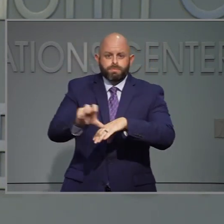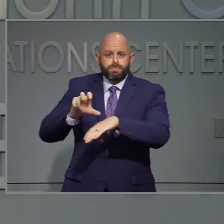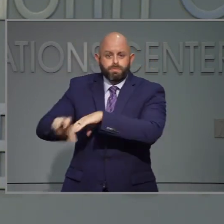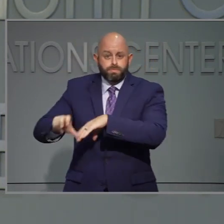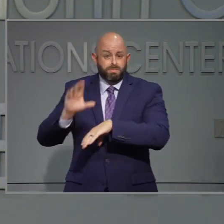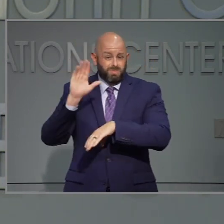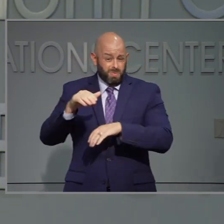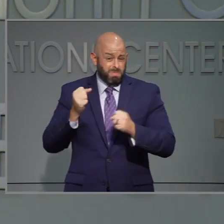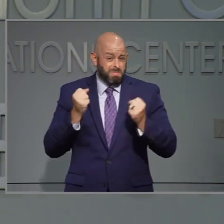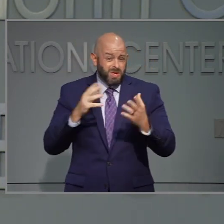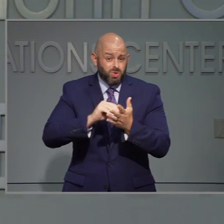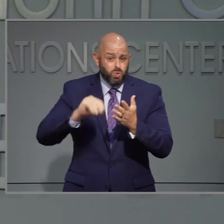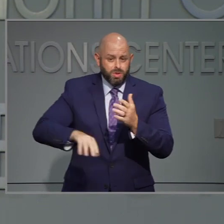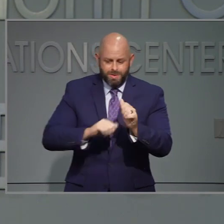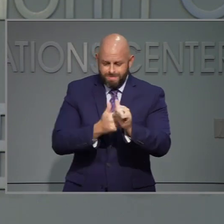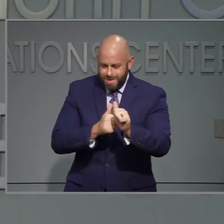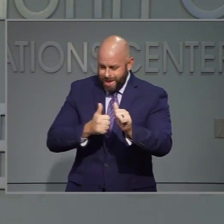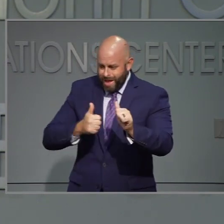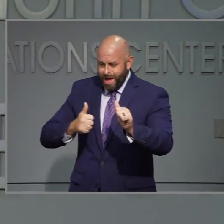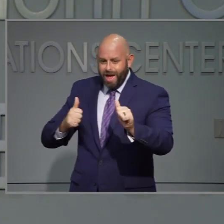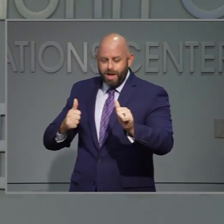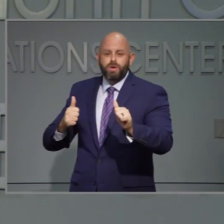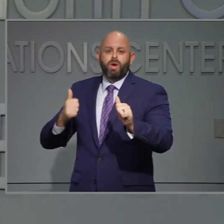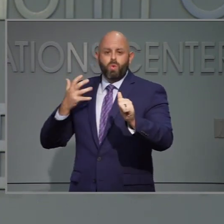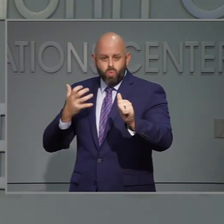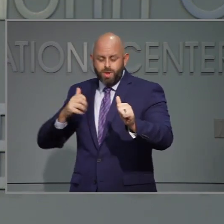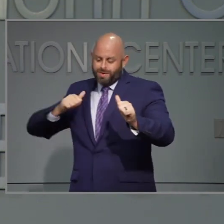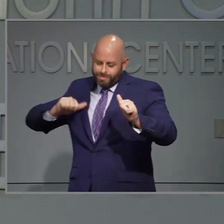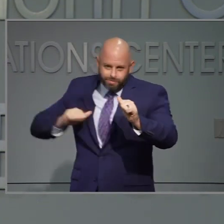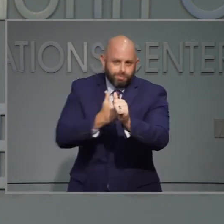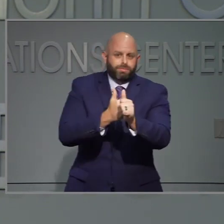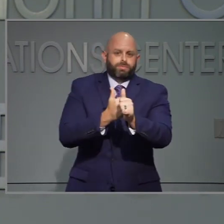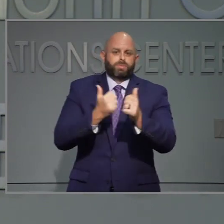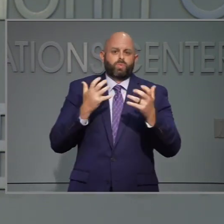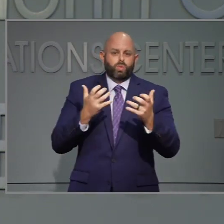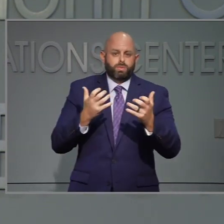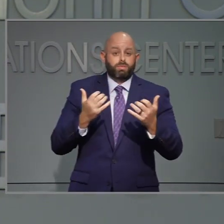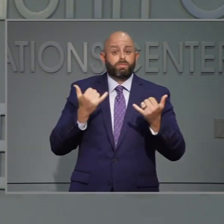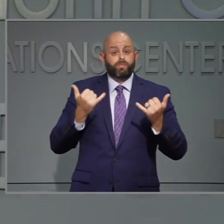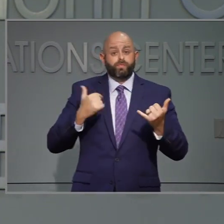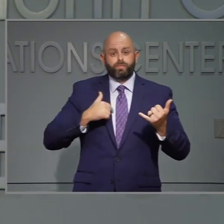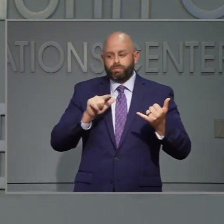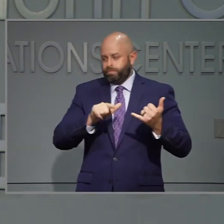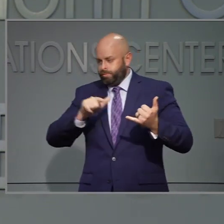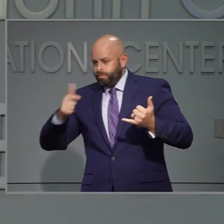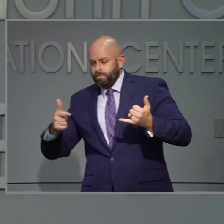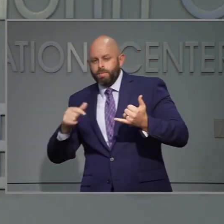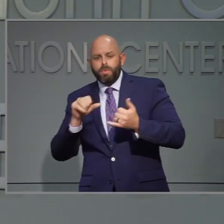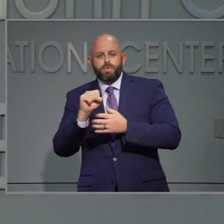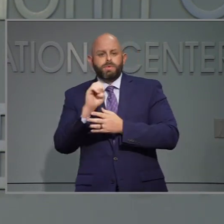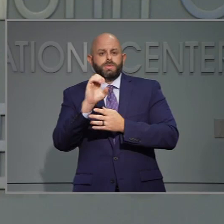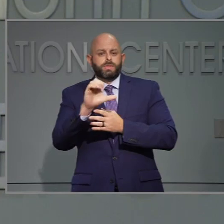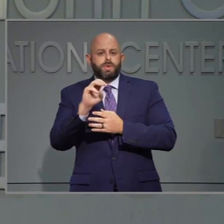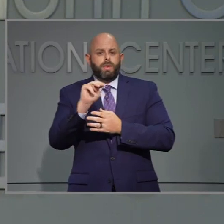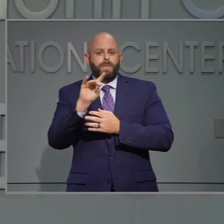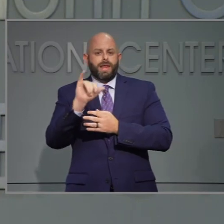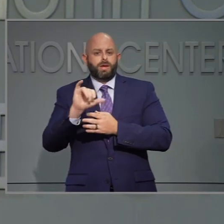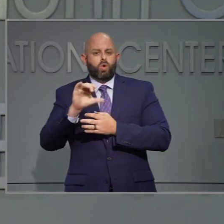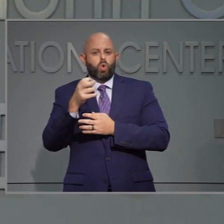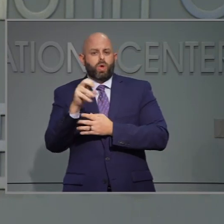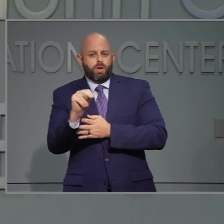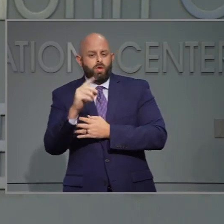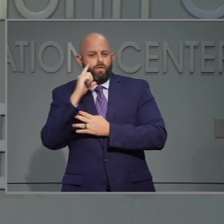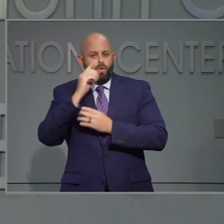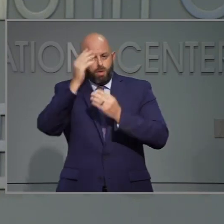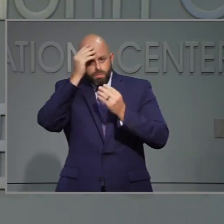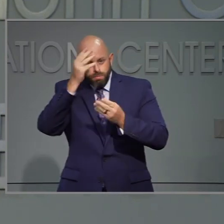consejeras para ayudar a los niños que puedan atrasarse. Ahora me gustaría cederle la palabra a la doctora Cohen para que nos